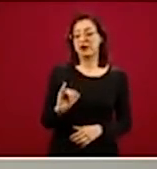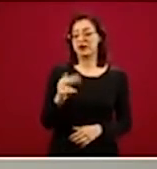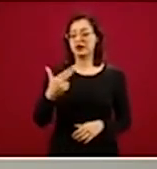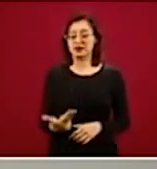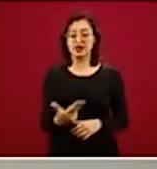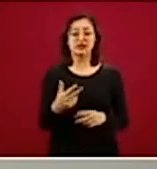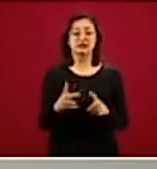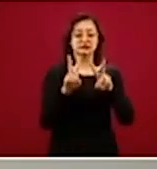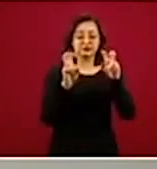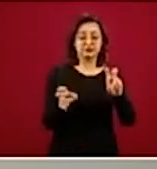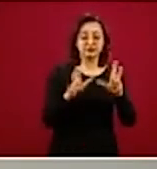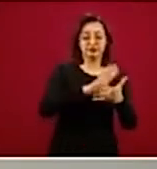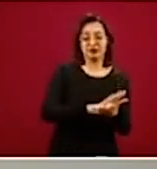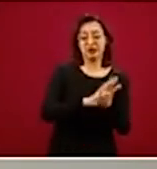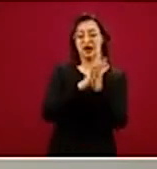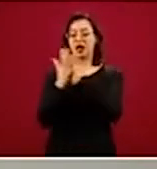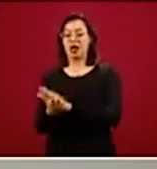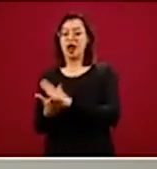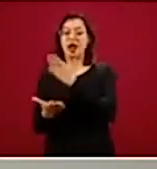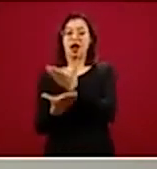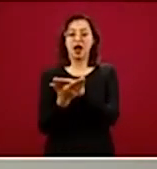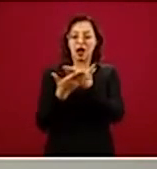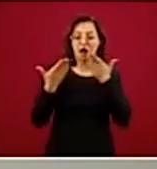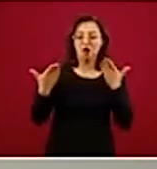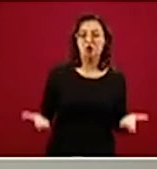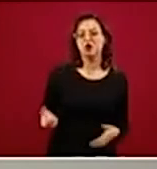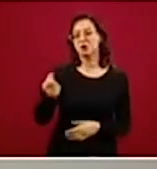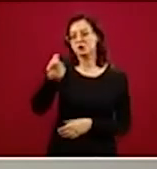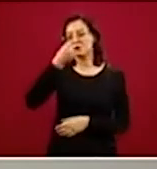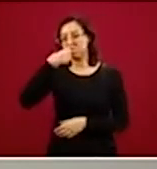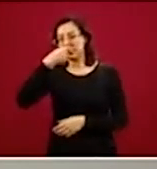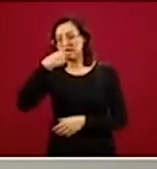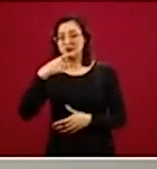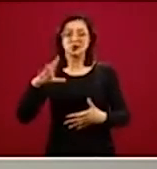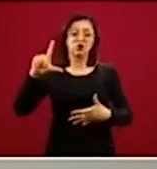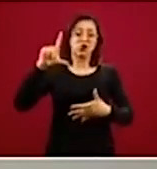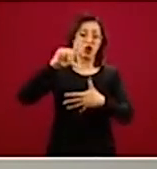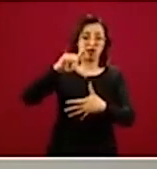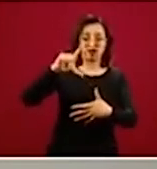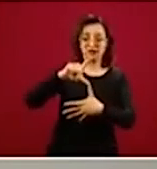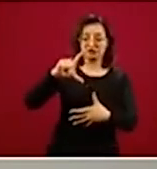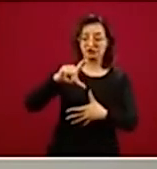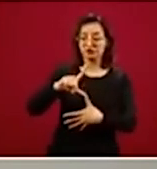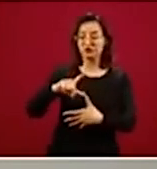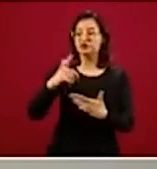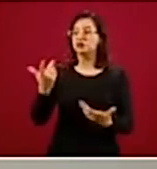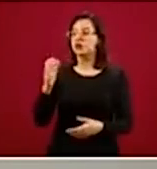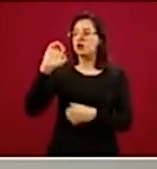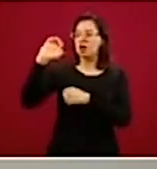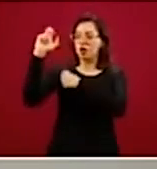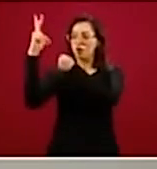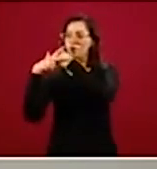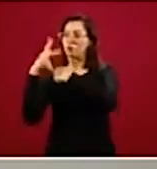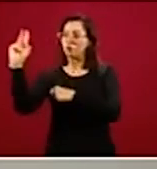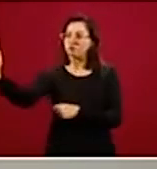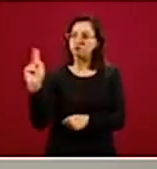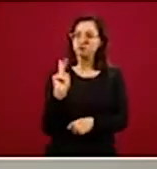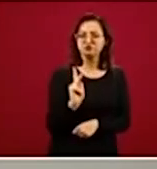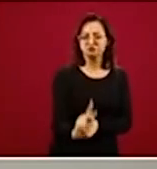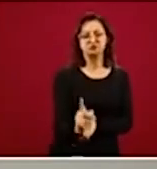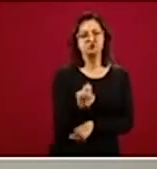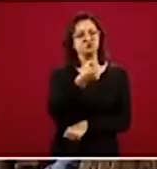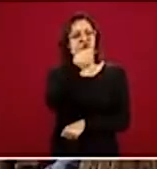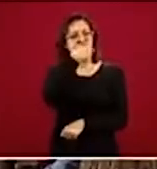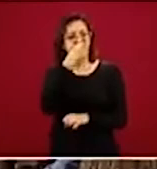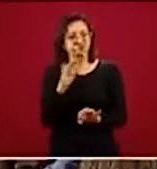y hoy tenemos en México el mejor esquema de tratamiento de América Latina, comparable al que se utiliza en Europa Occidental, pero además lo tenemos